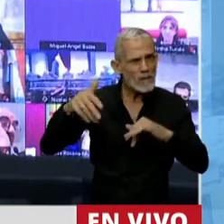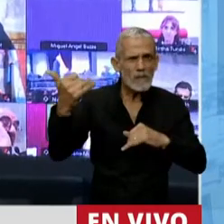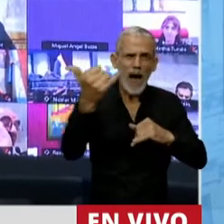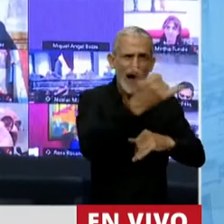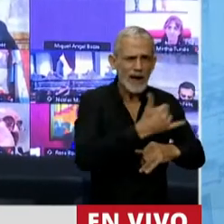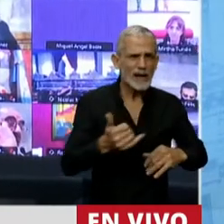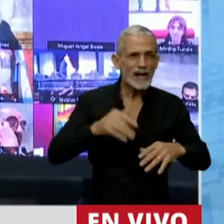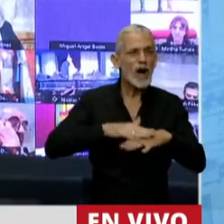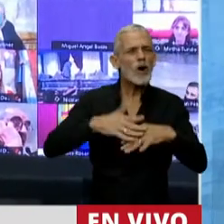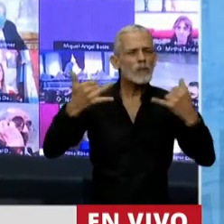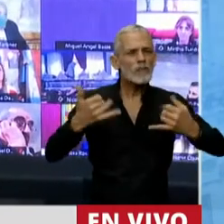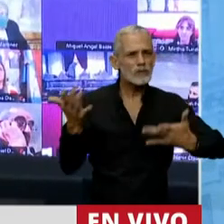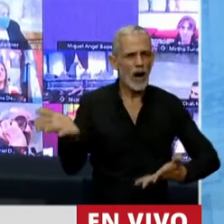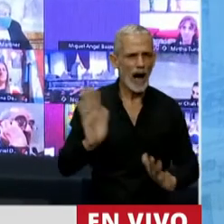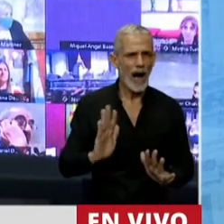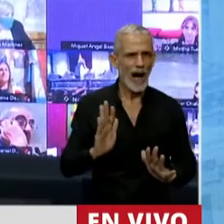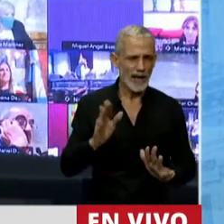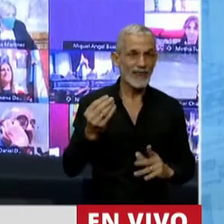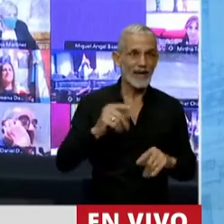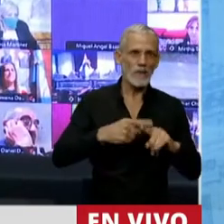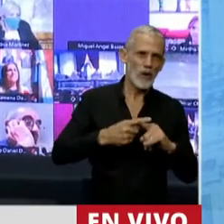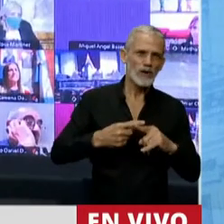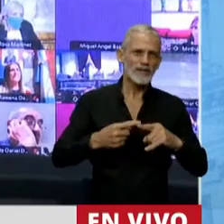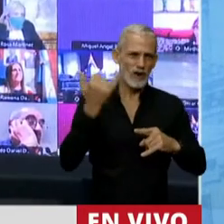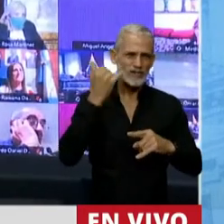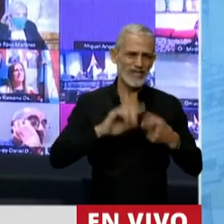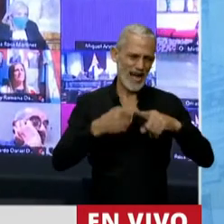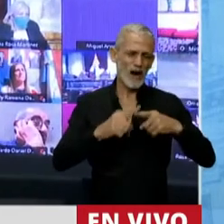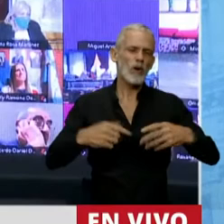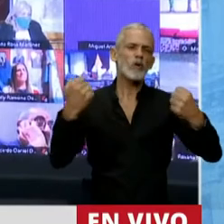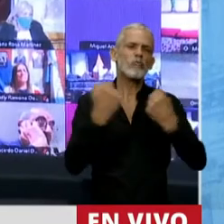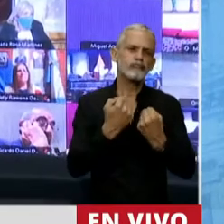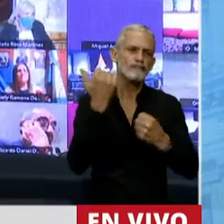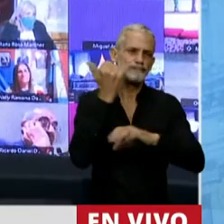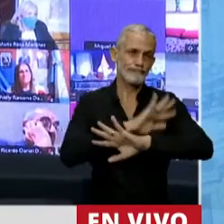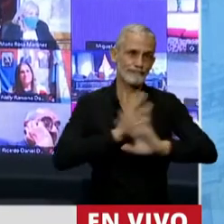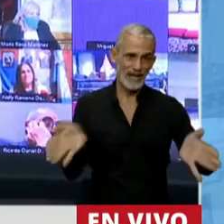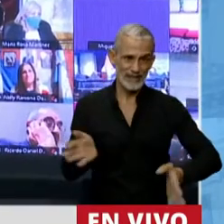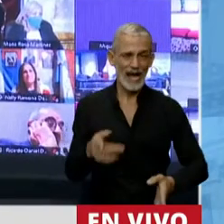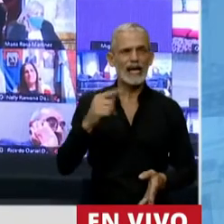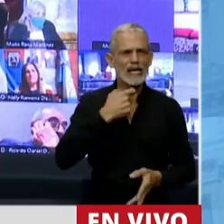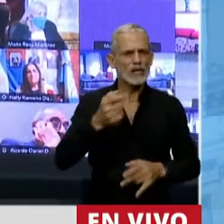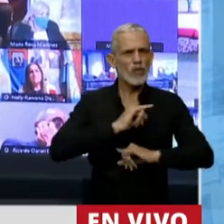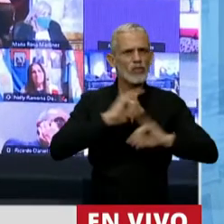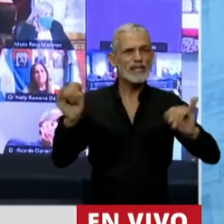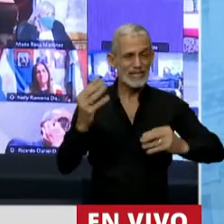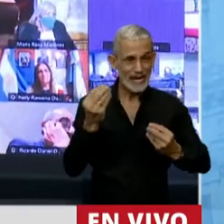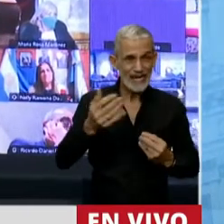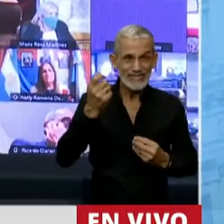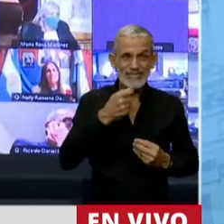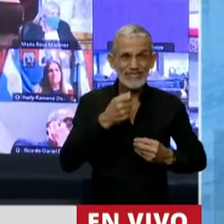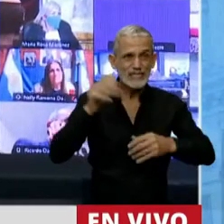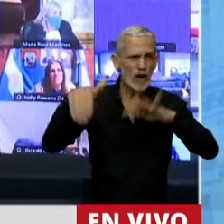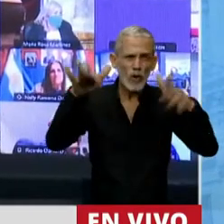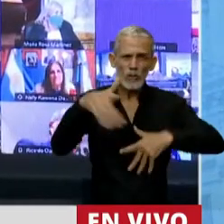países que tienen un compromiso de las fuerzas políticas, y ya termino, Presidente, y quiero decirles que mientras la